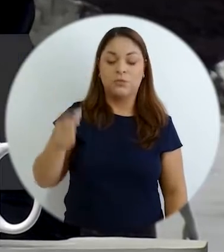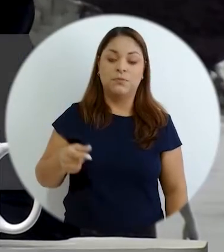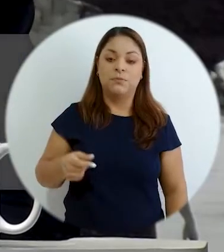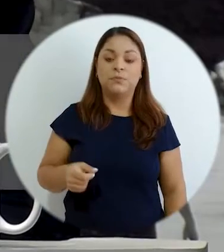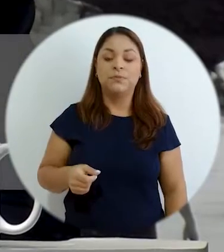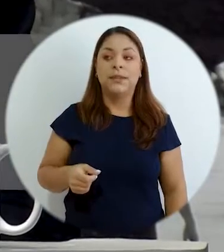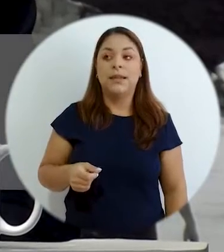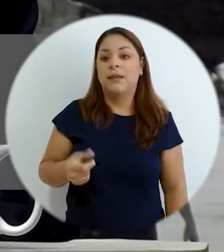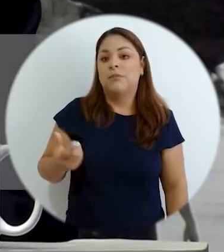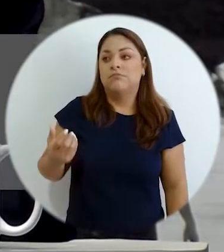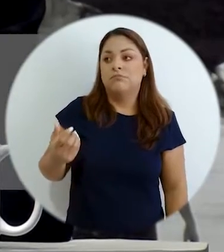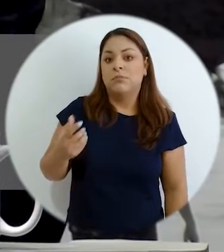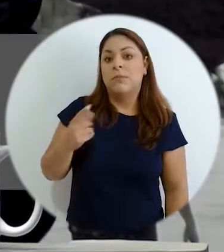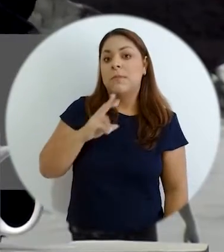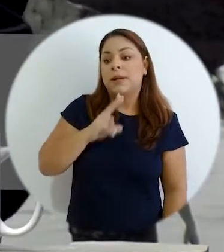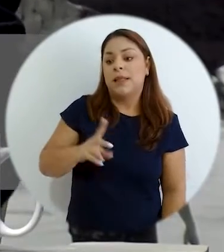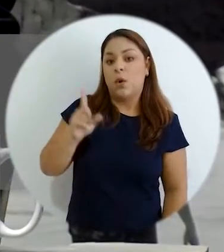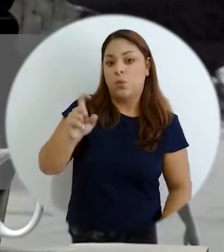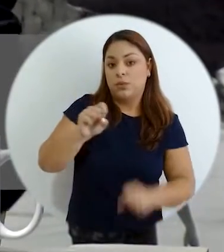gobernanza